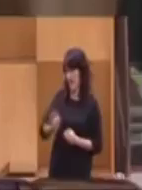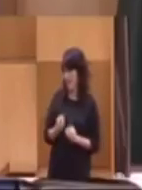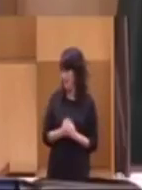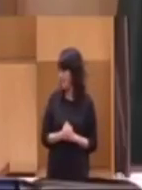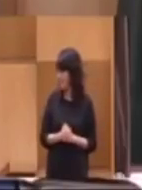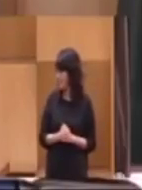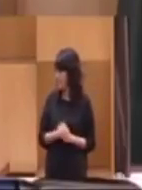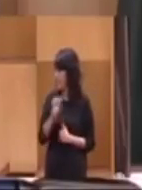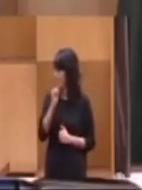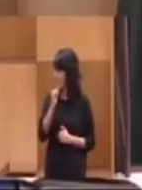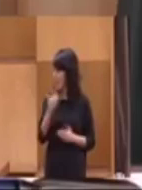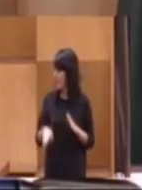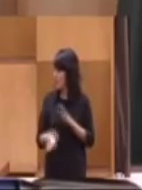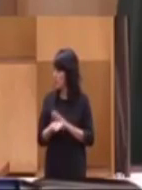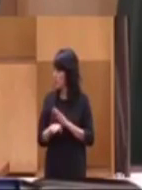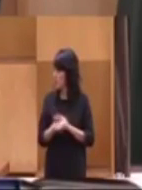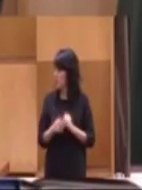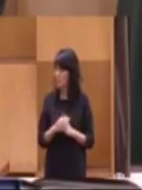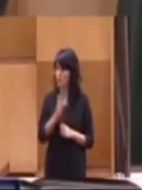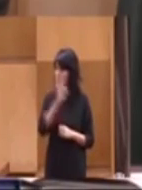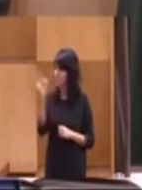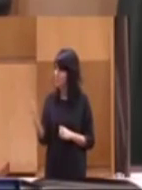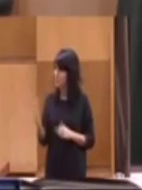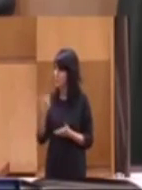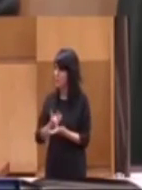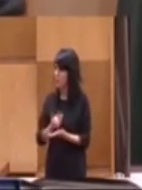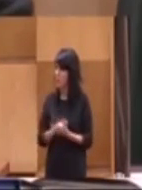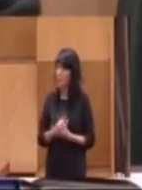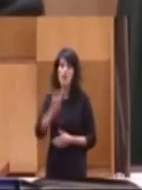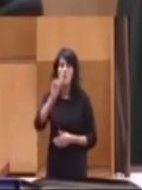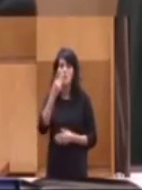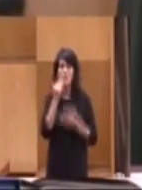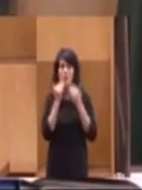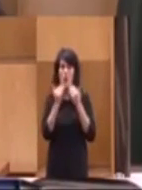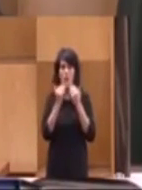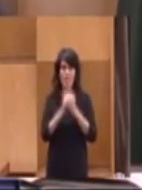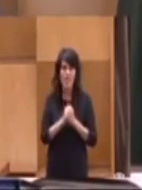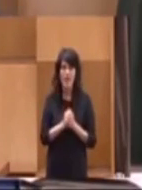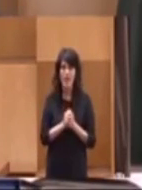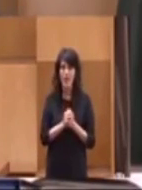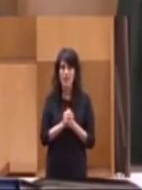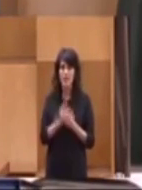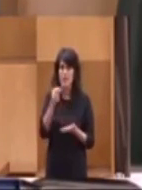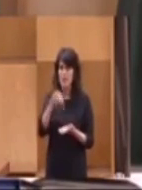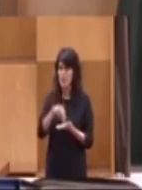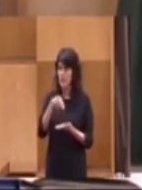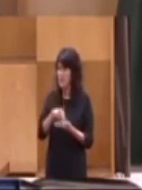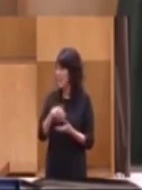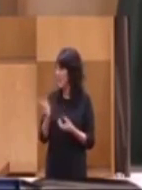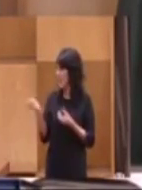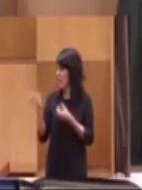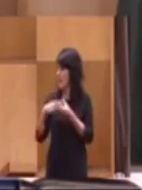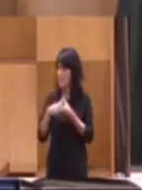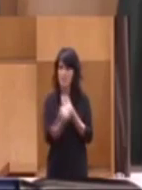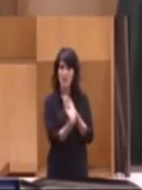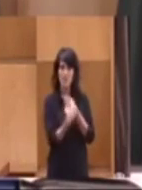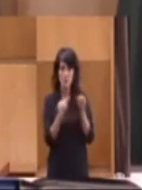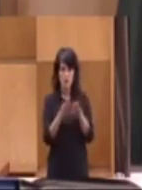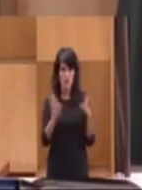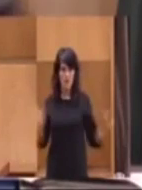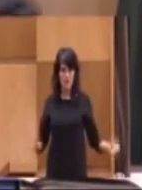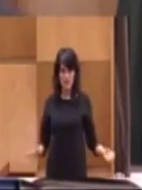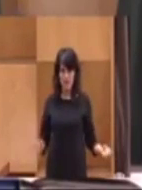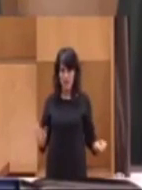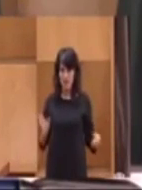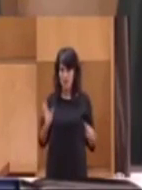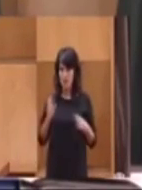Nada, continuamos. Zarauza, ¿cómo tiene la palabra? Sí. Lo primero, agradecer la presencia aquí de los miembros de la mesa